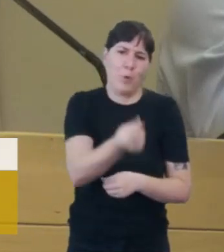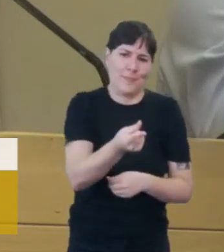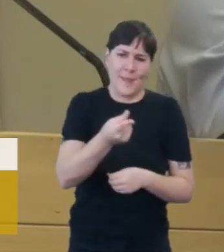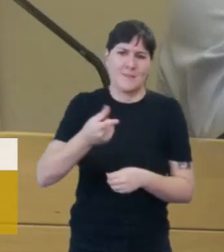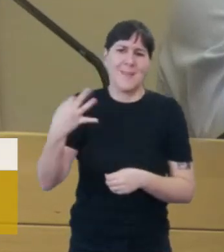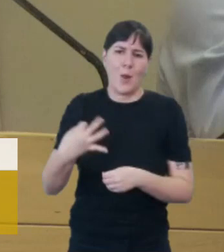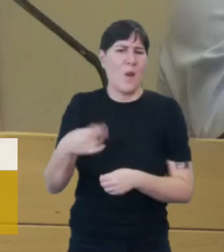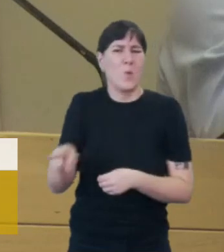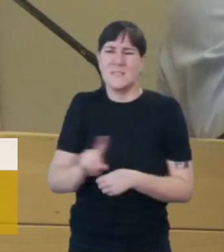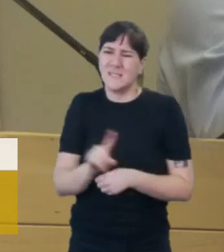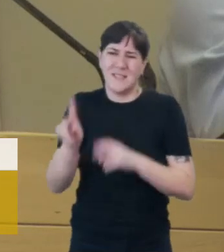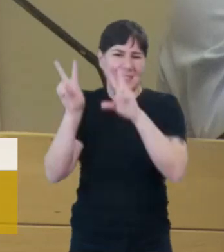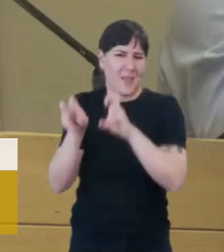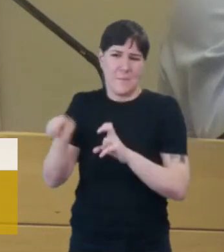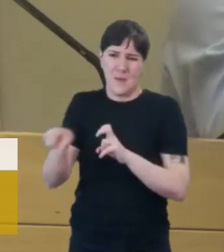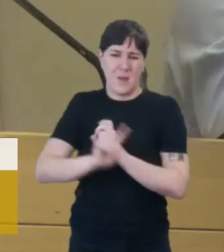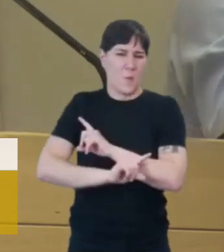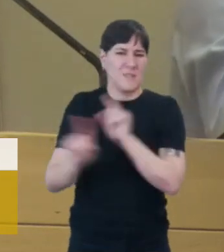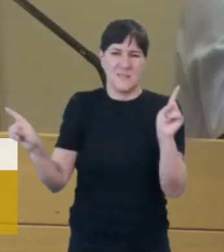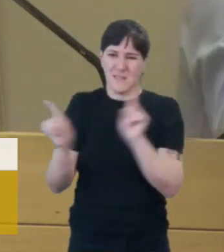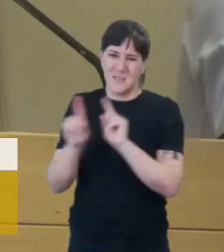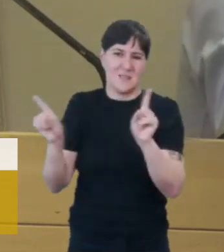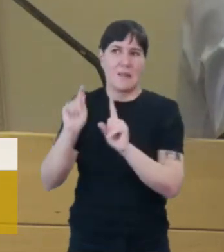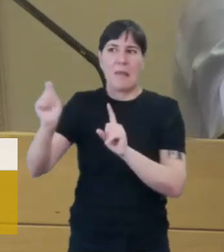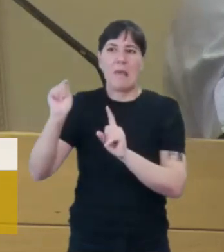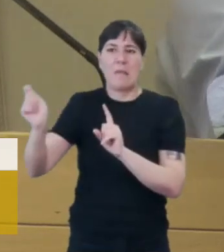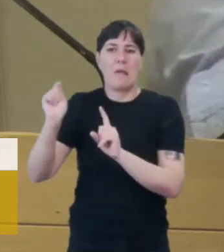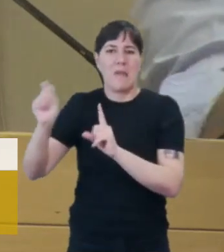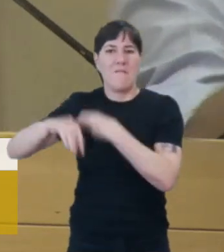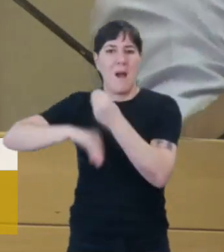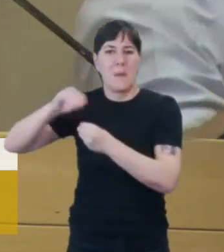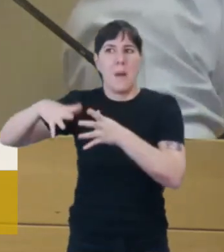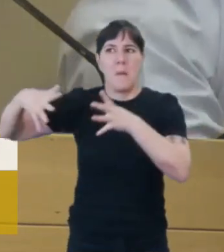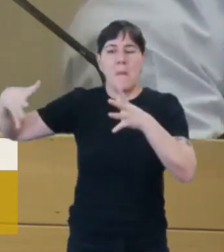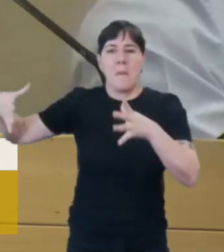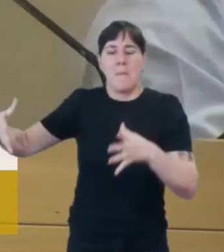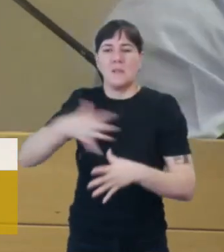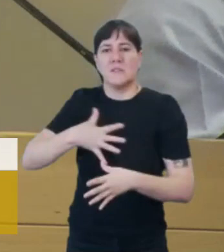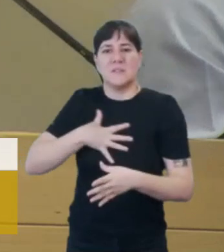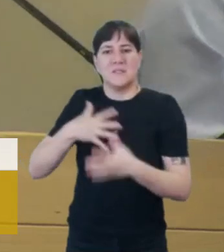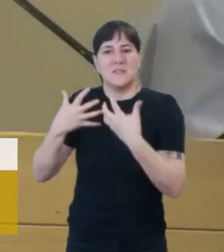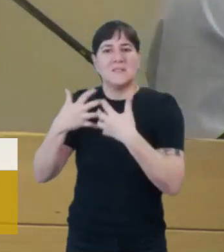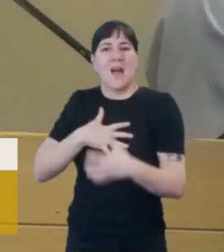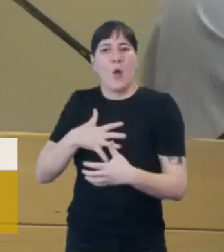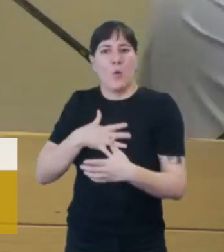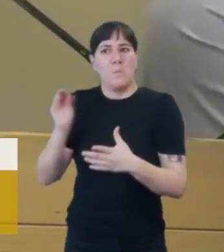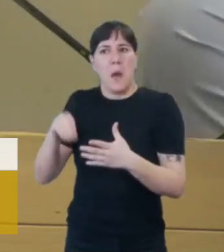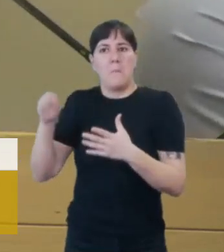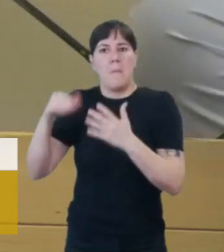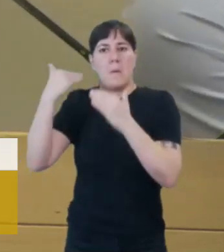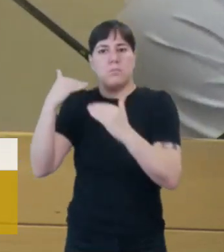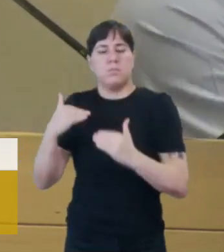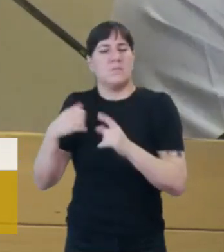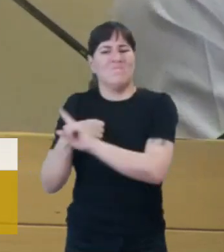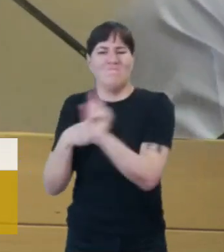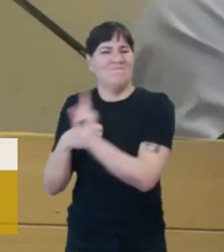es por ahí. No es por ahí. Esto es una norma que, la verdad, probablemente se explique en